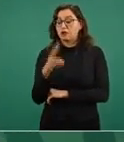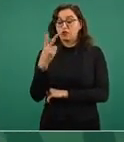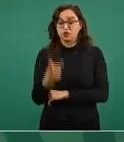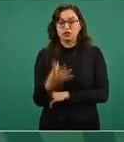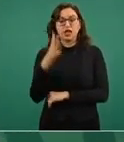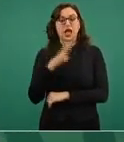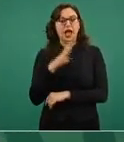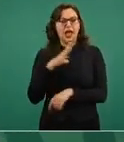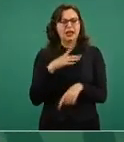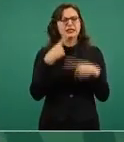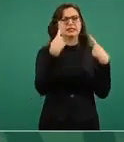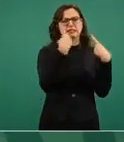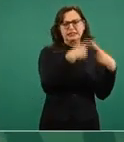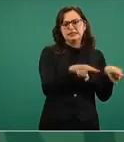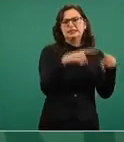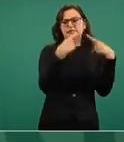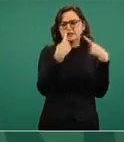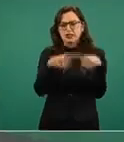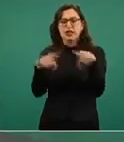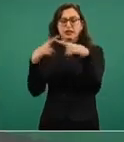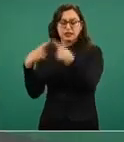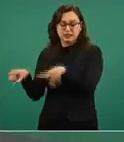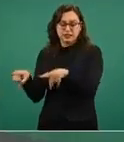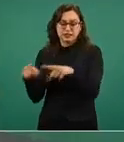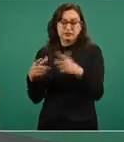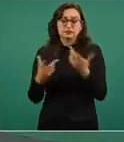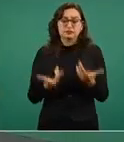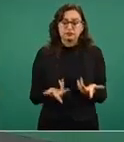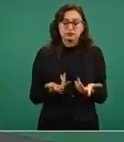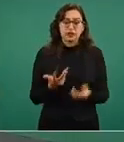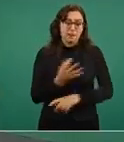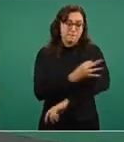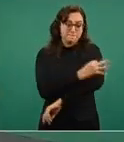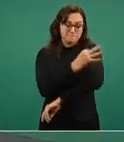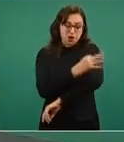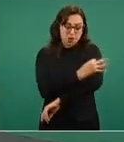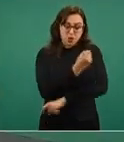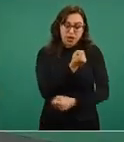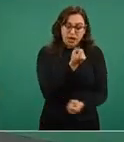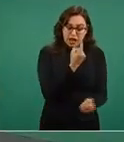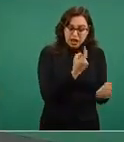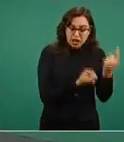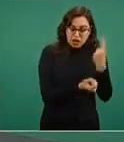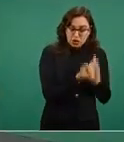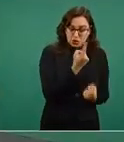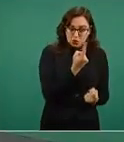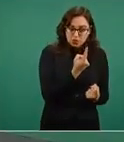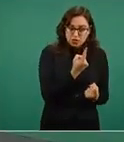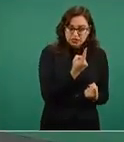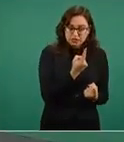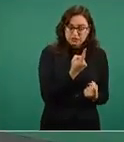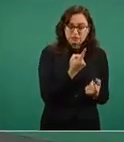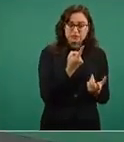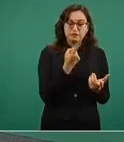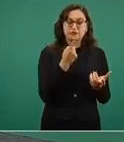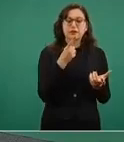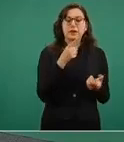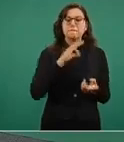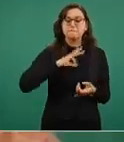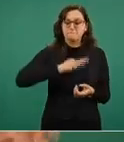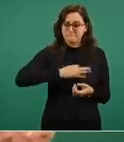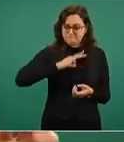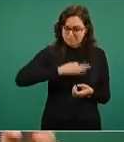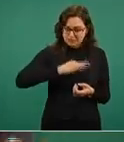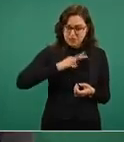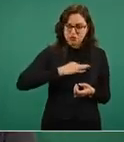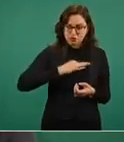tienen el material genético que fabrica estas sustancias propias del virus, es el caso de la vacuna